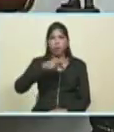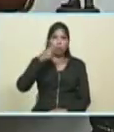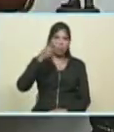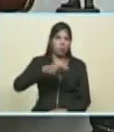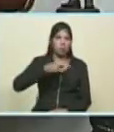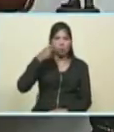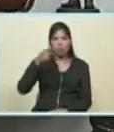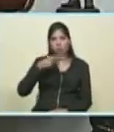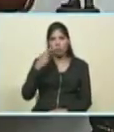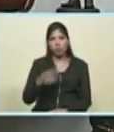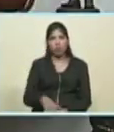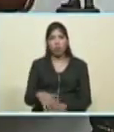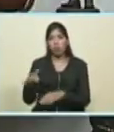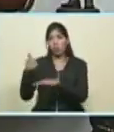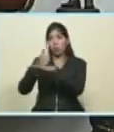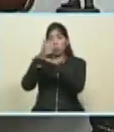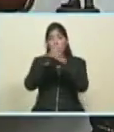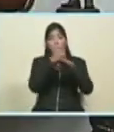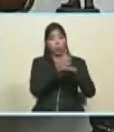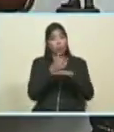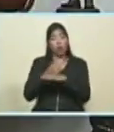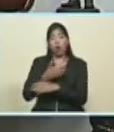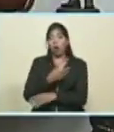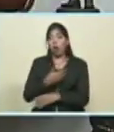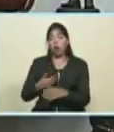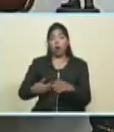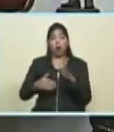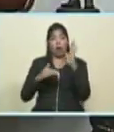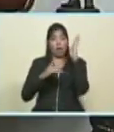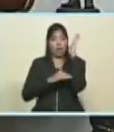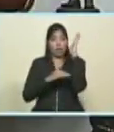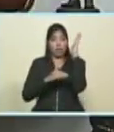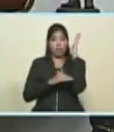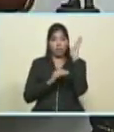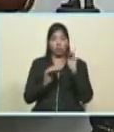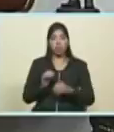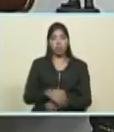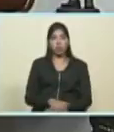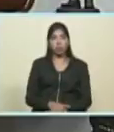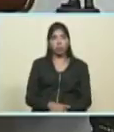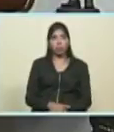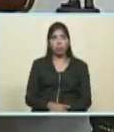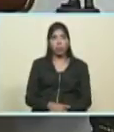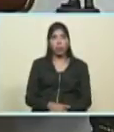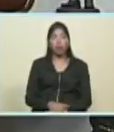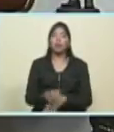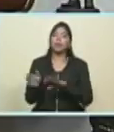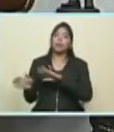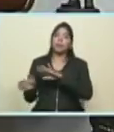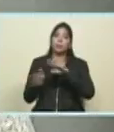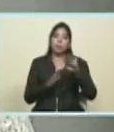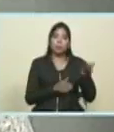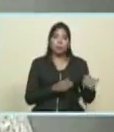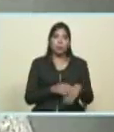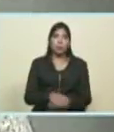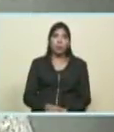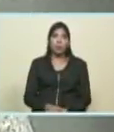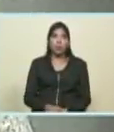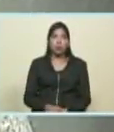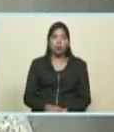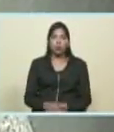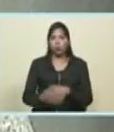ser los representantes de la iglesia católica... ...en Venezuela. Bueno, cristianismo verdadero, cristianismo de la